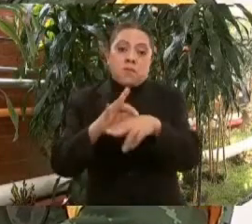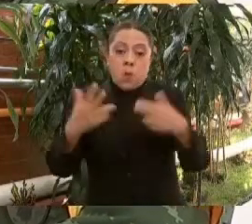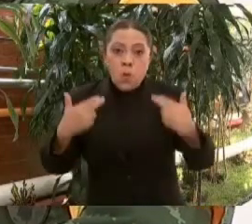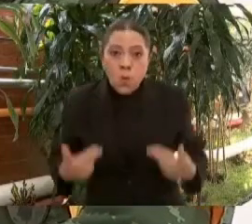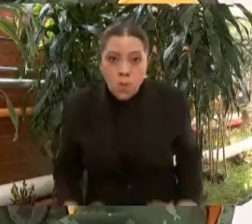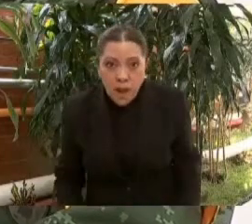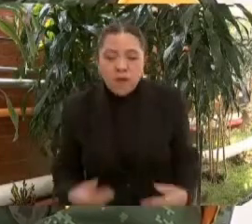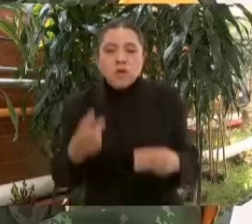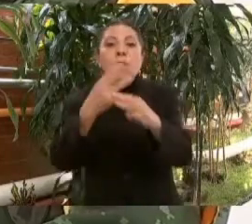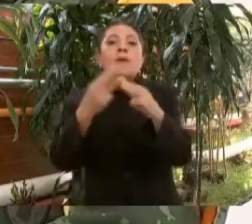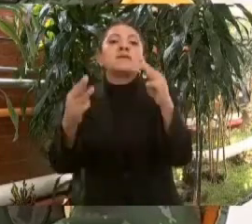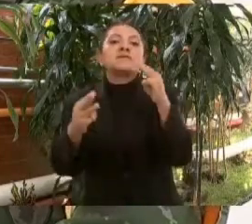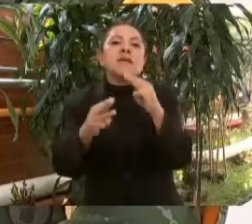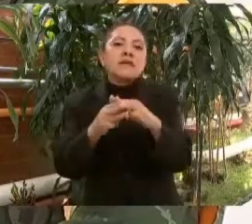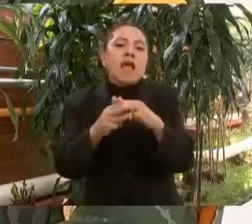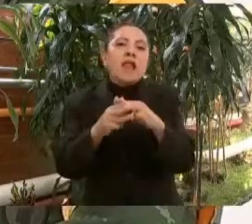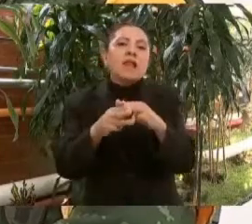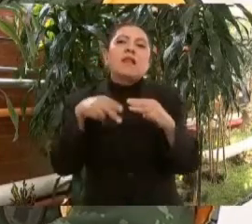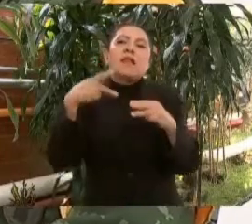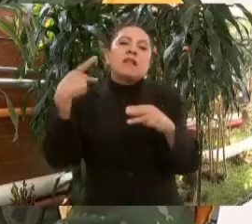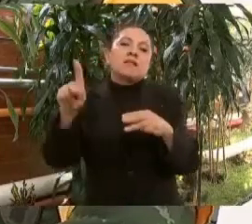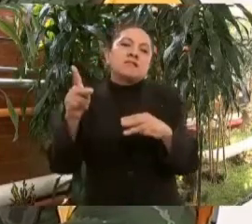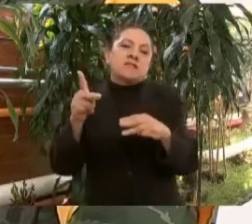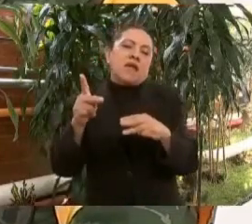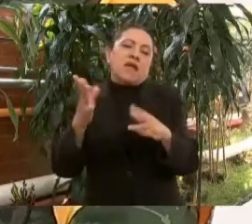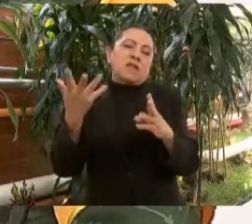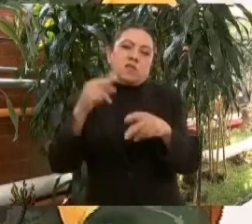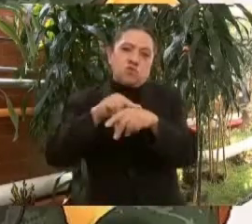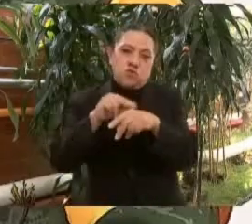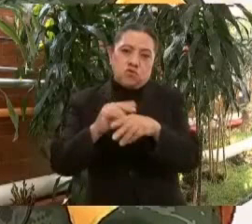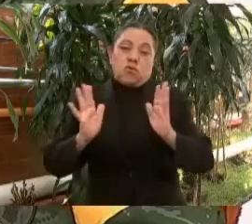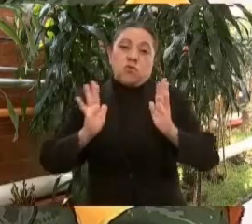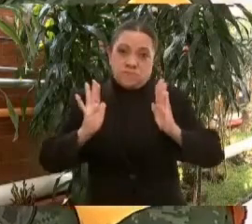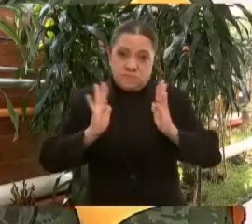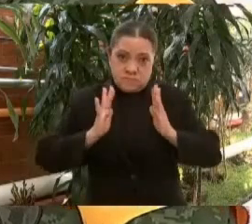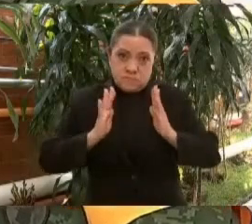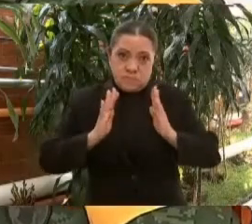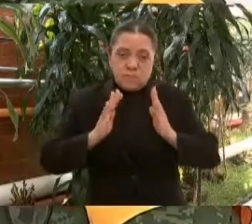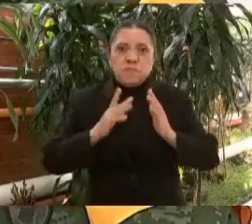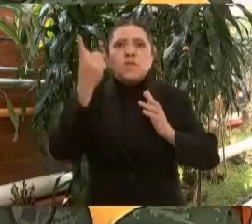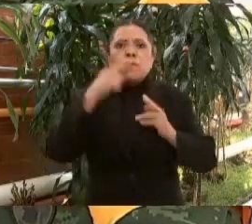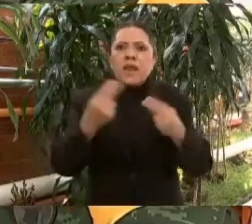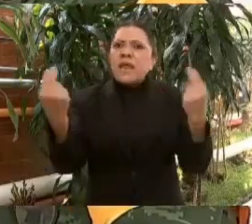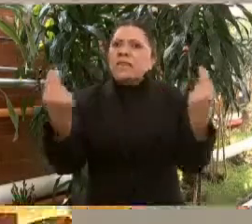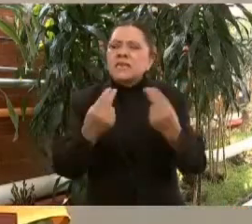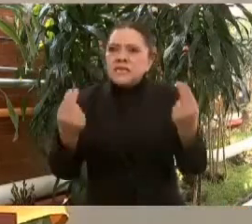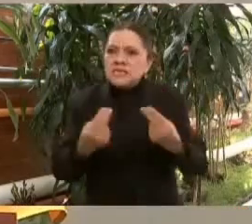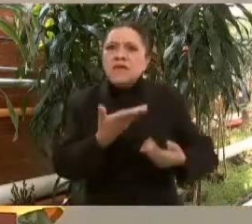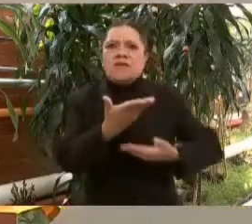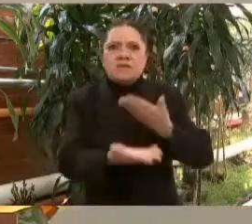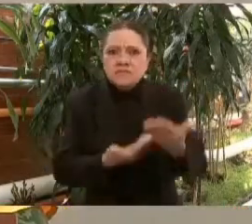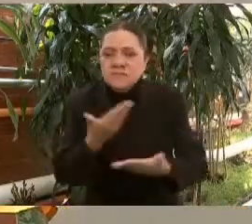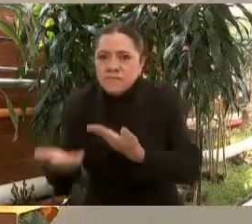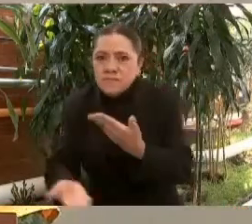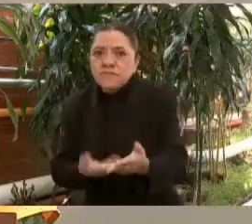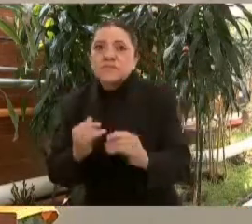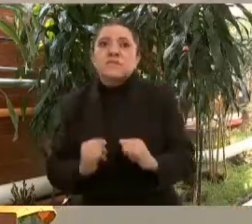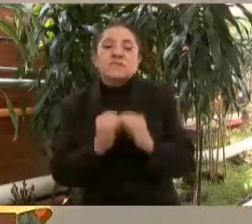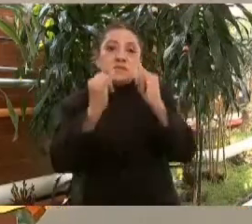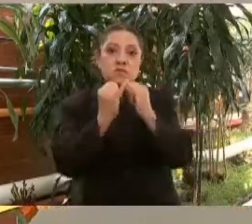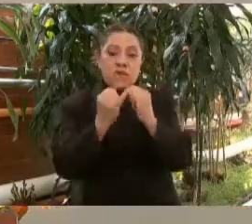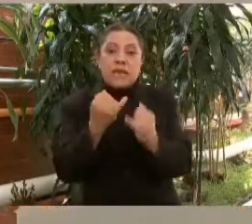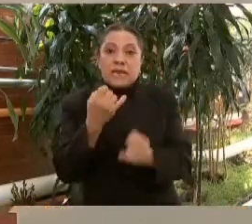militar y diferentes servicios de apoyo y en general nuestras capacidades institucionales. Concluyo